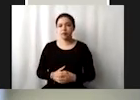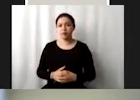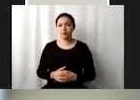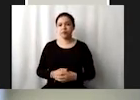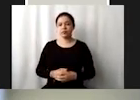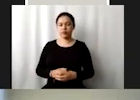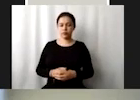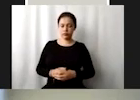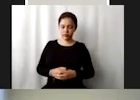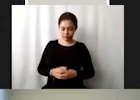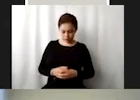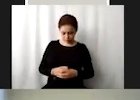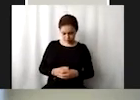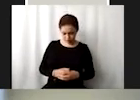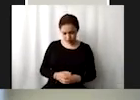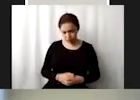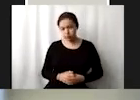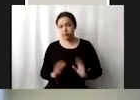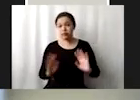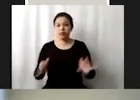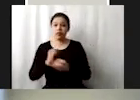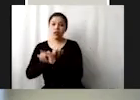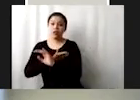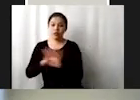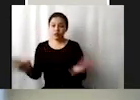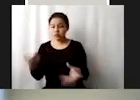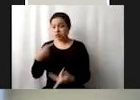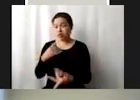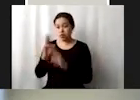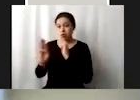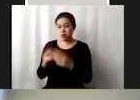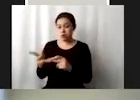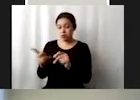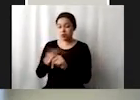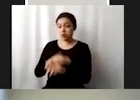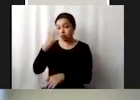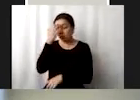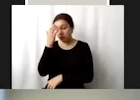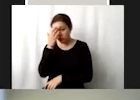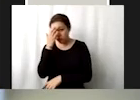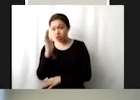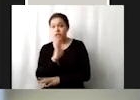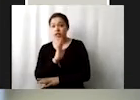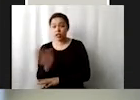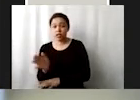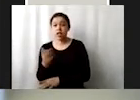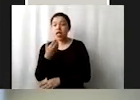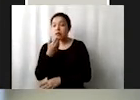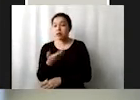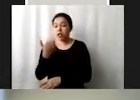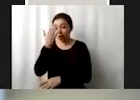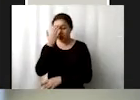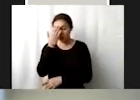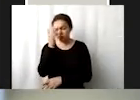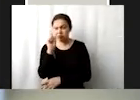una vez que estamos informados de lo que pasa en el mundo una vez que estamos formados y conocemos un poquito